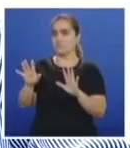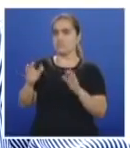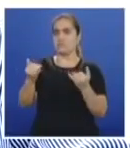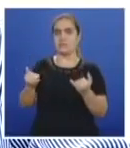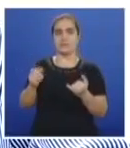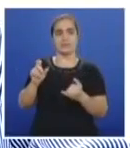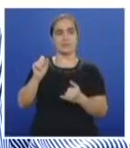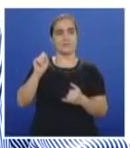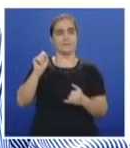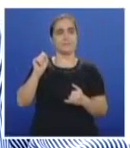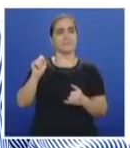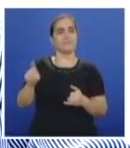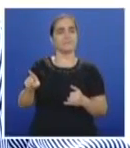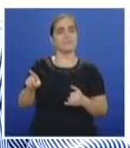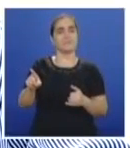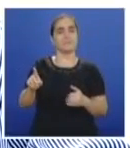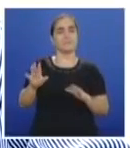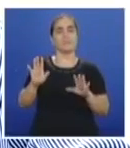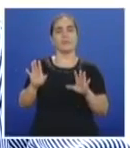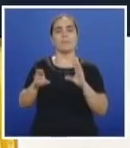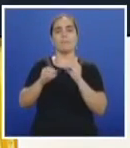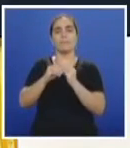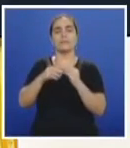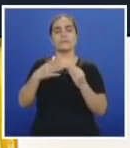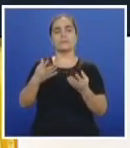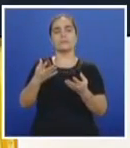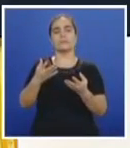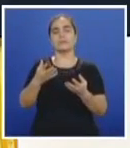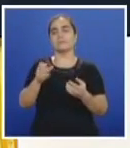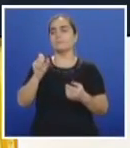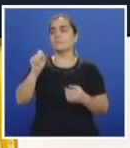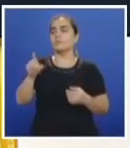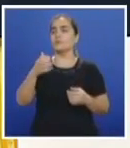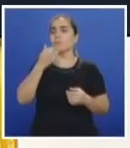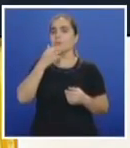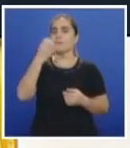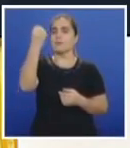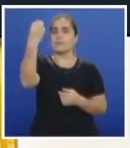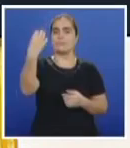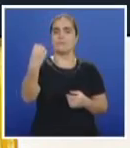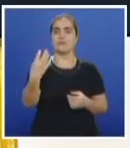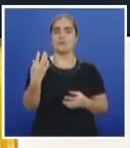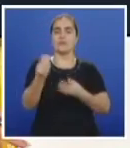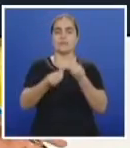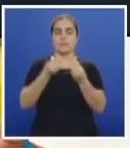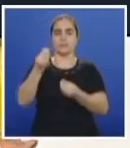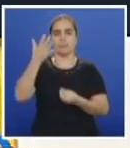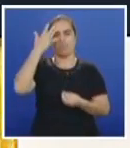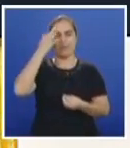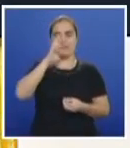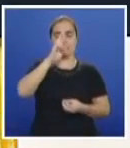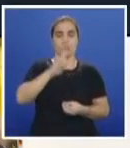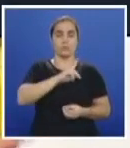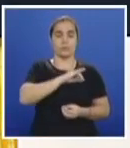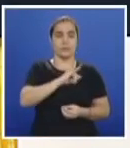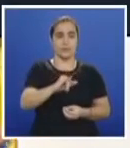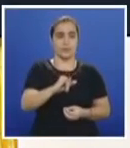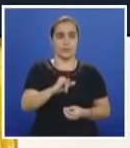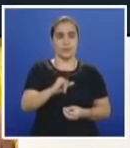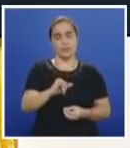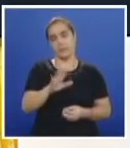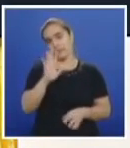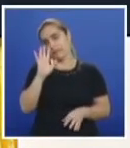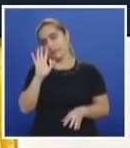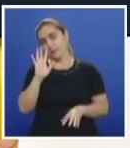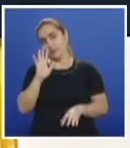Y a propósito, bueno mencionar alternativas, por ejemplo, de semaforización. Porque cuando hablamos del sur de Cali, hay que involucrar